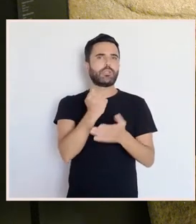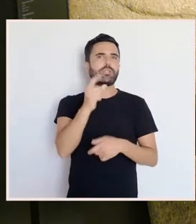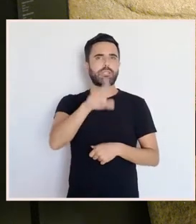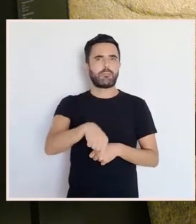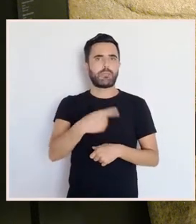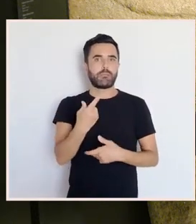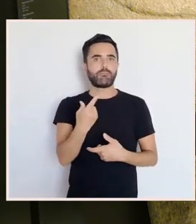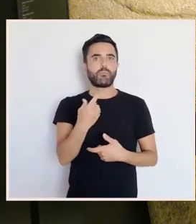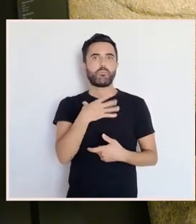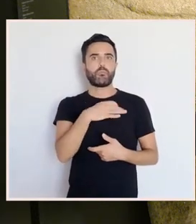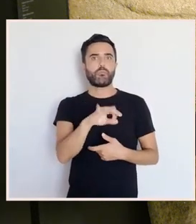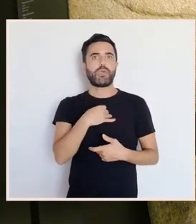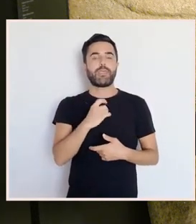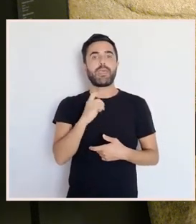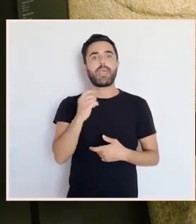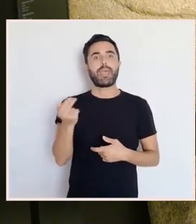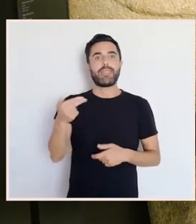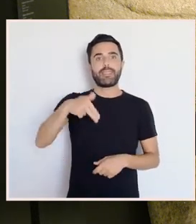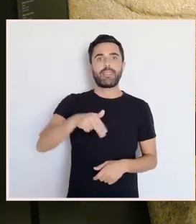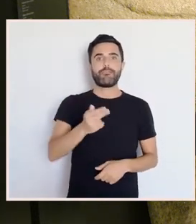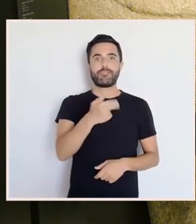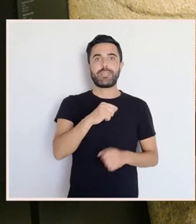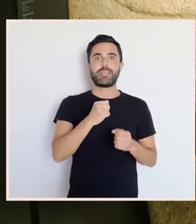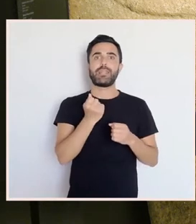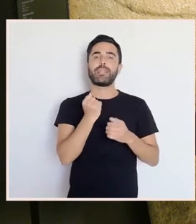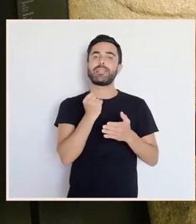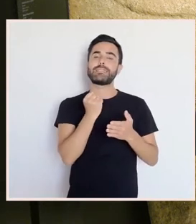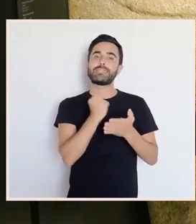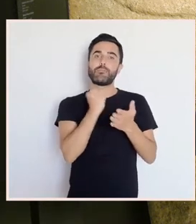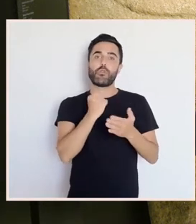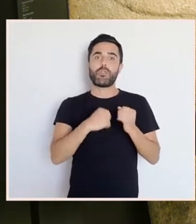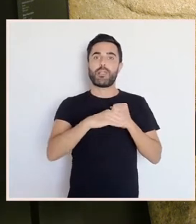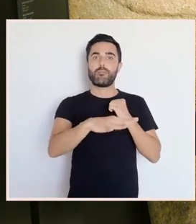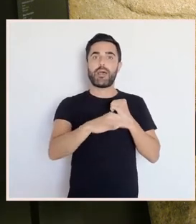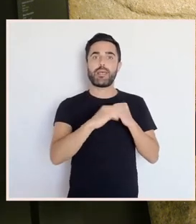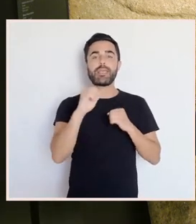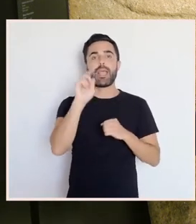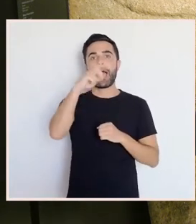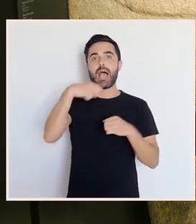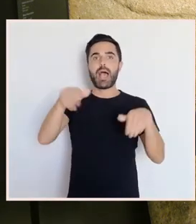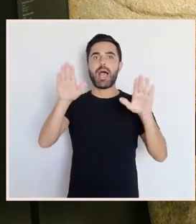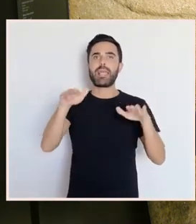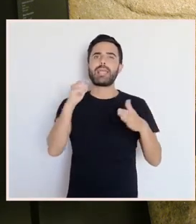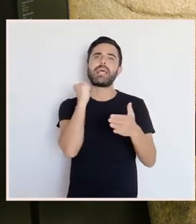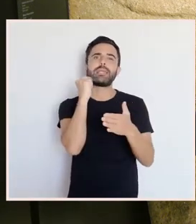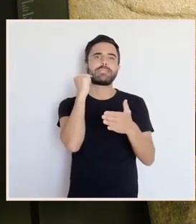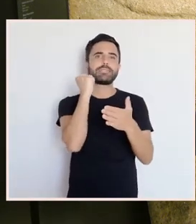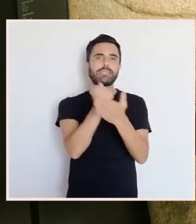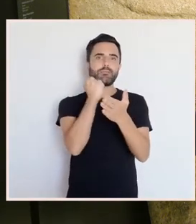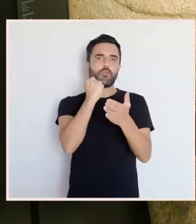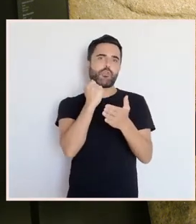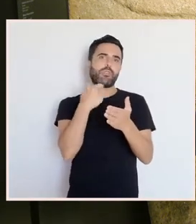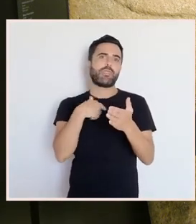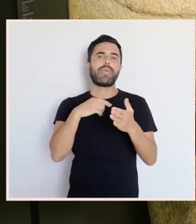golfinho representaría o mar e a águia co peixe entre as garras representaría a proximidade a terra. Pero a esta